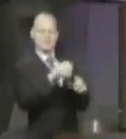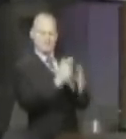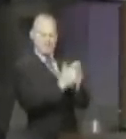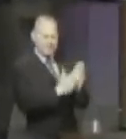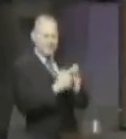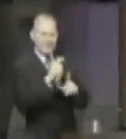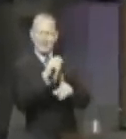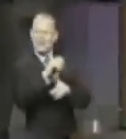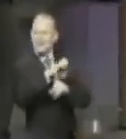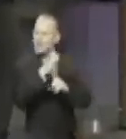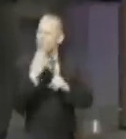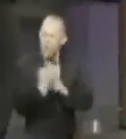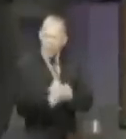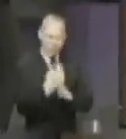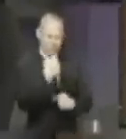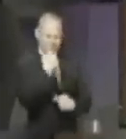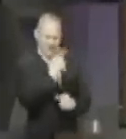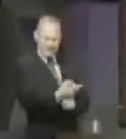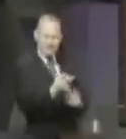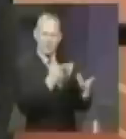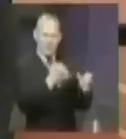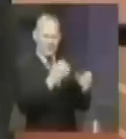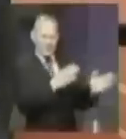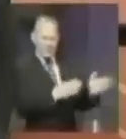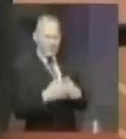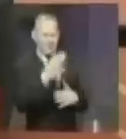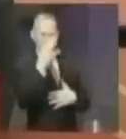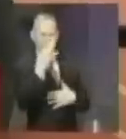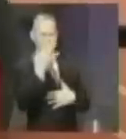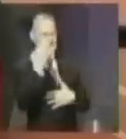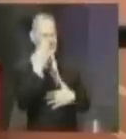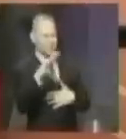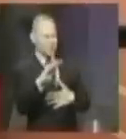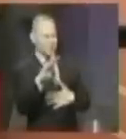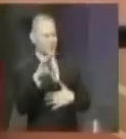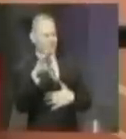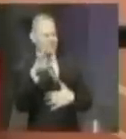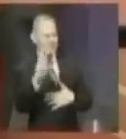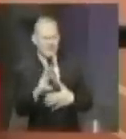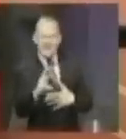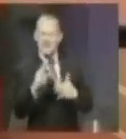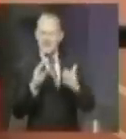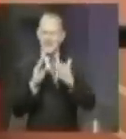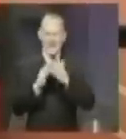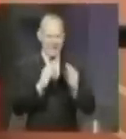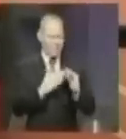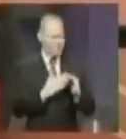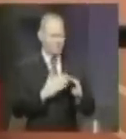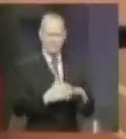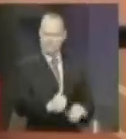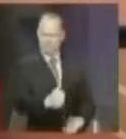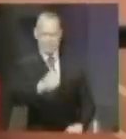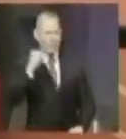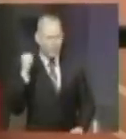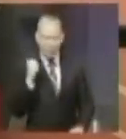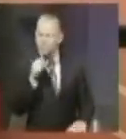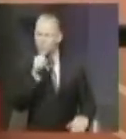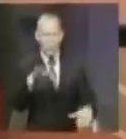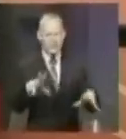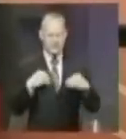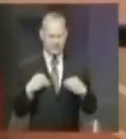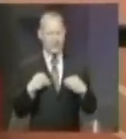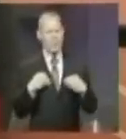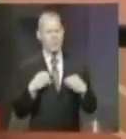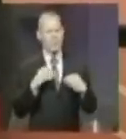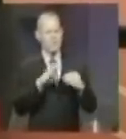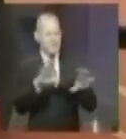ecológico. Está diciendo que quiere el plan de 1996, que es el que las comunidades se opusieron. Sabe Dios lo que hará